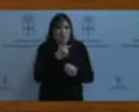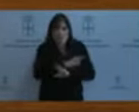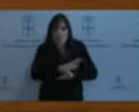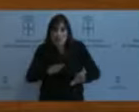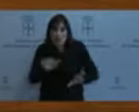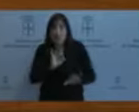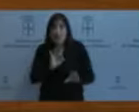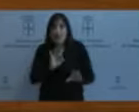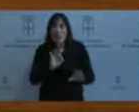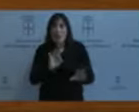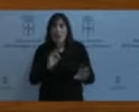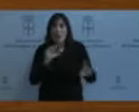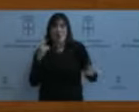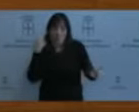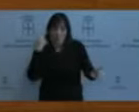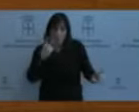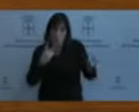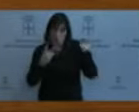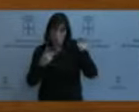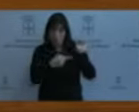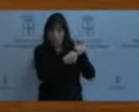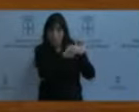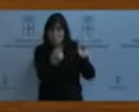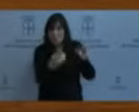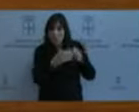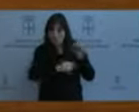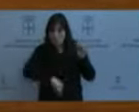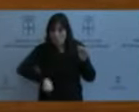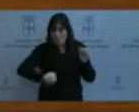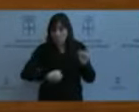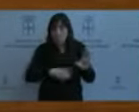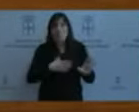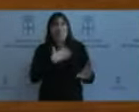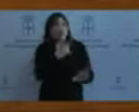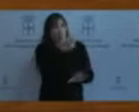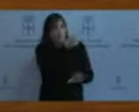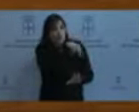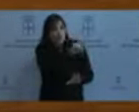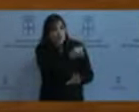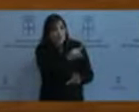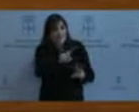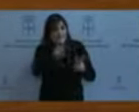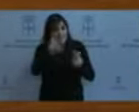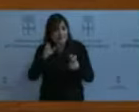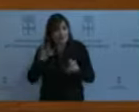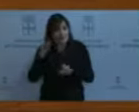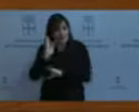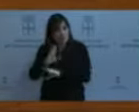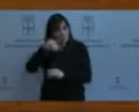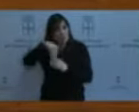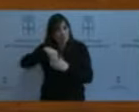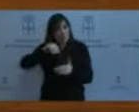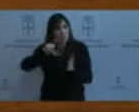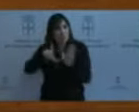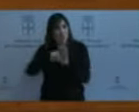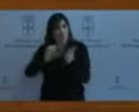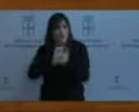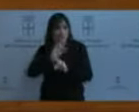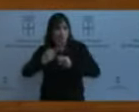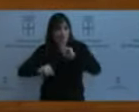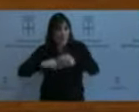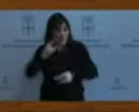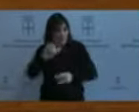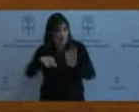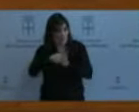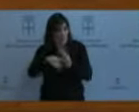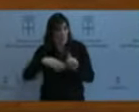ustedes. Por cierto, ¿podrían haber llevado ustedes esto a la ley de crédito extraordinario? Como llevaron el 0 a 3. Porque esto